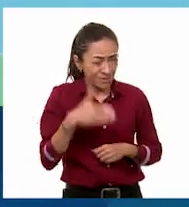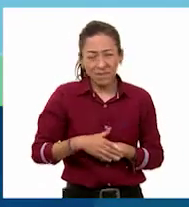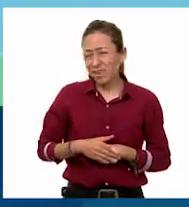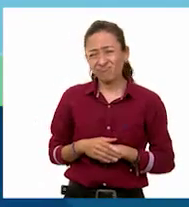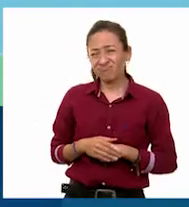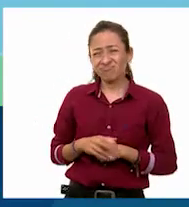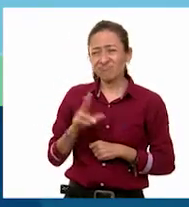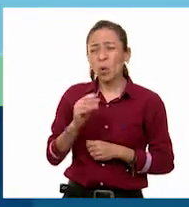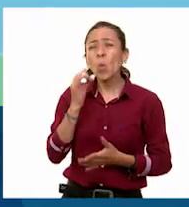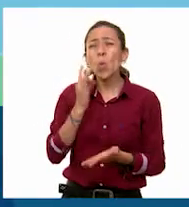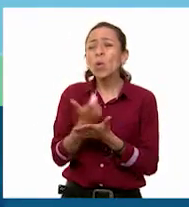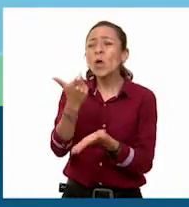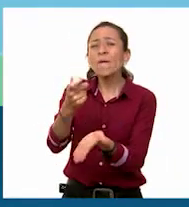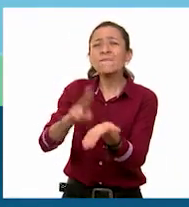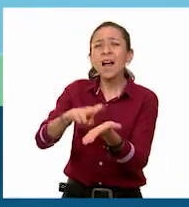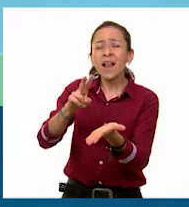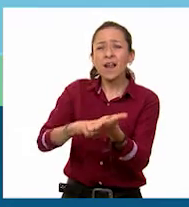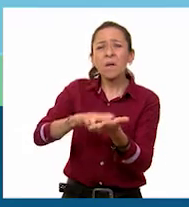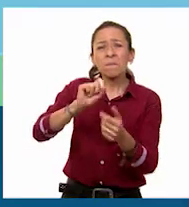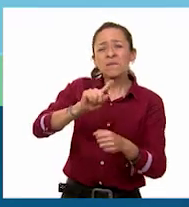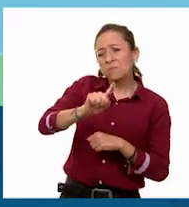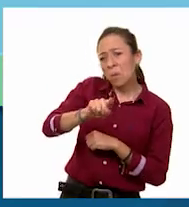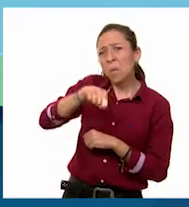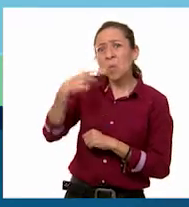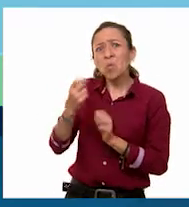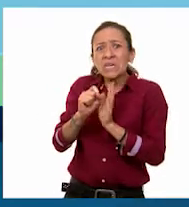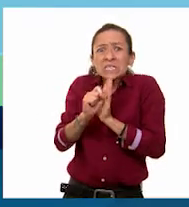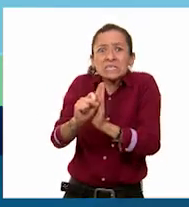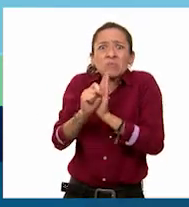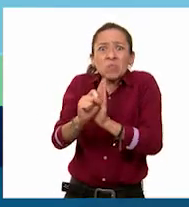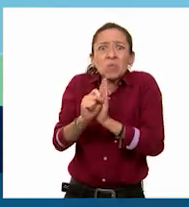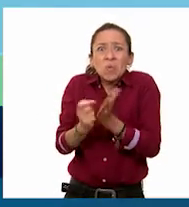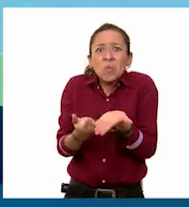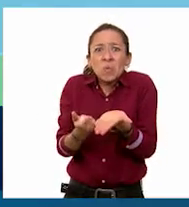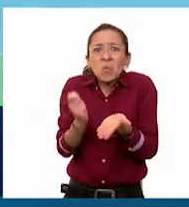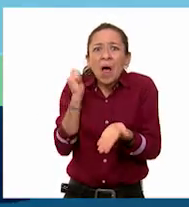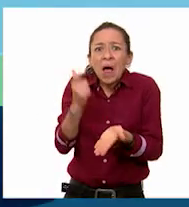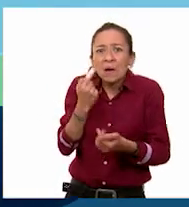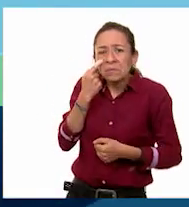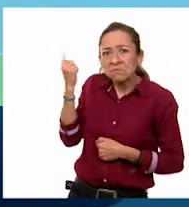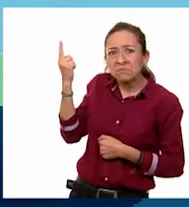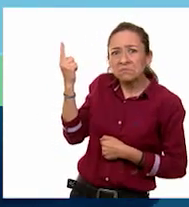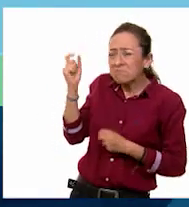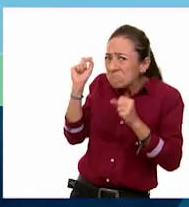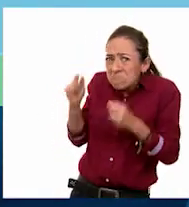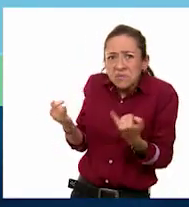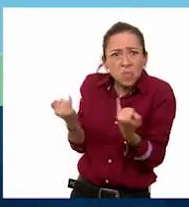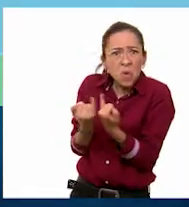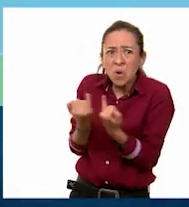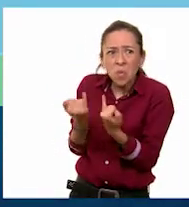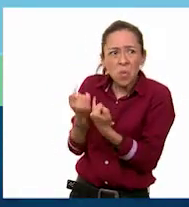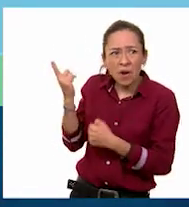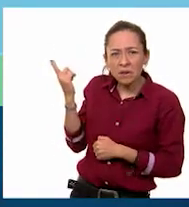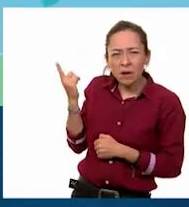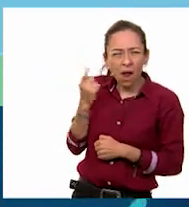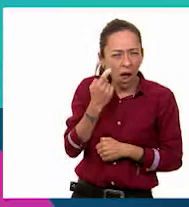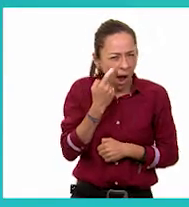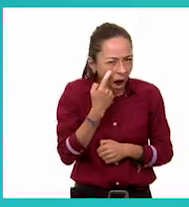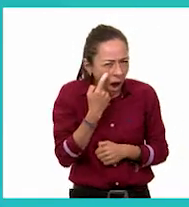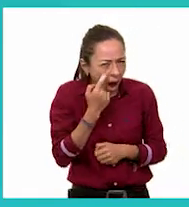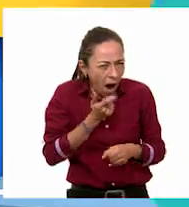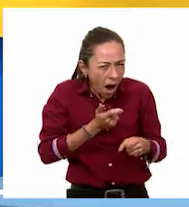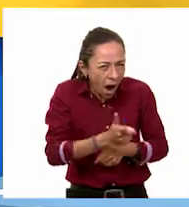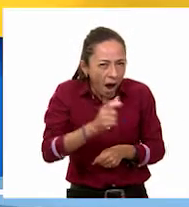con un número acompañado de un símbolo como esos que tenemos en pantalla. Bien, vamos a identificar ese símbolo.